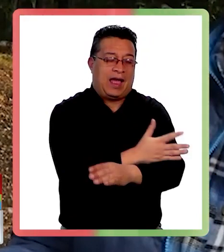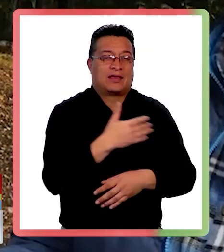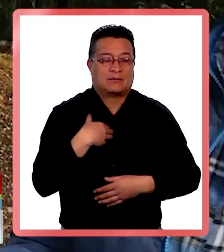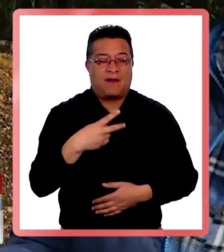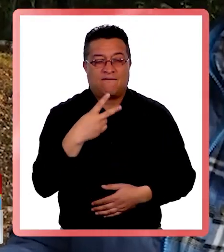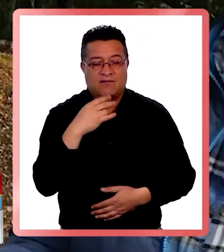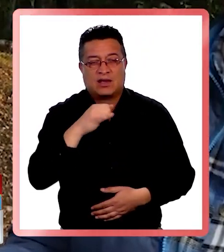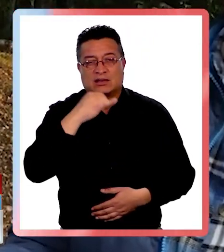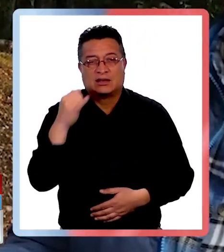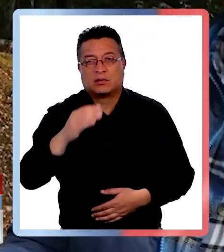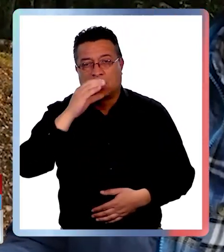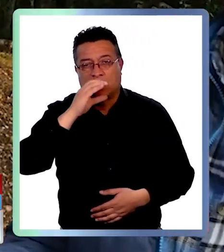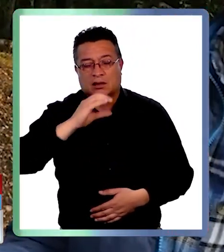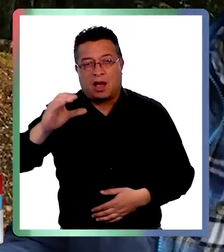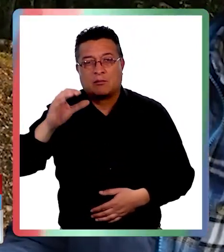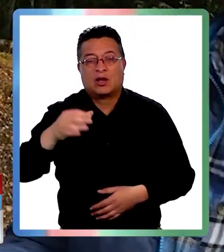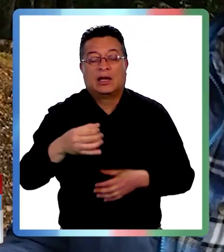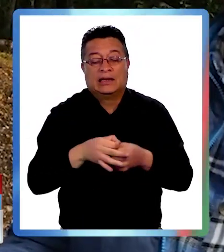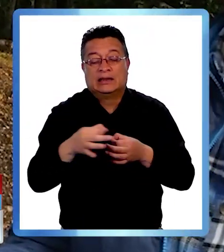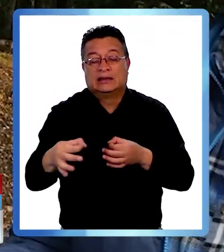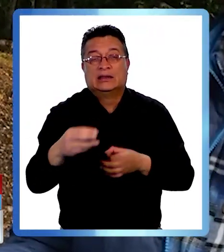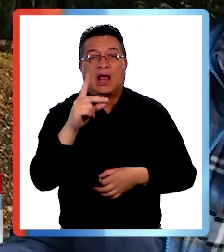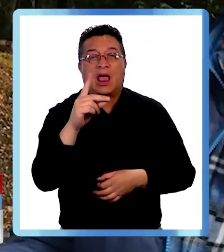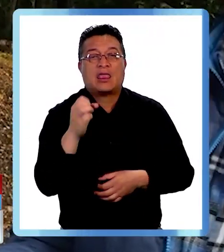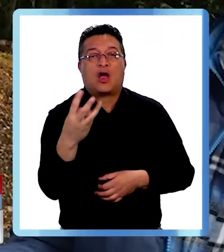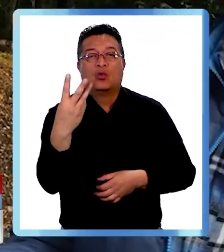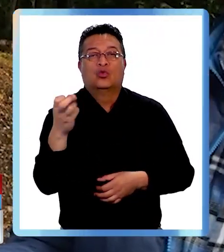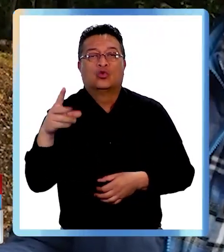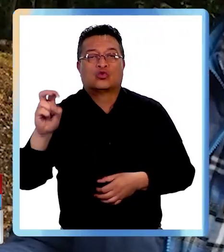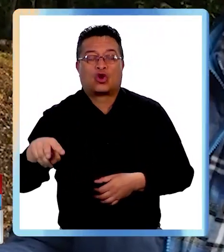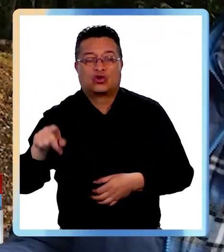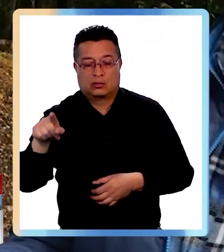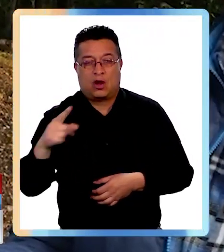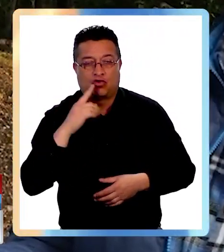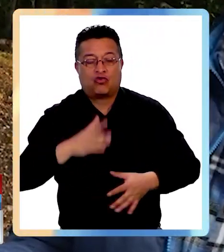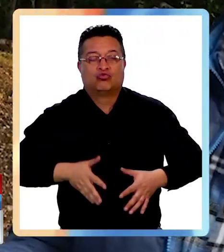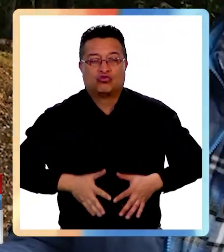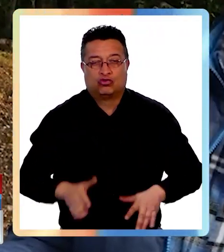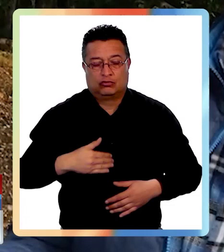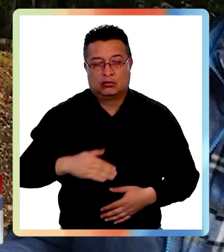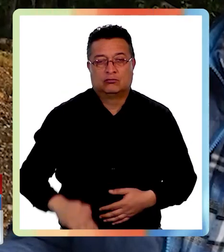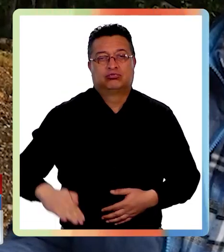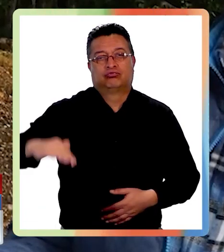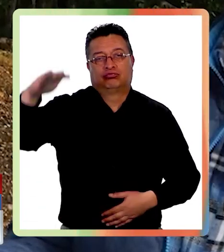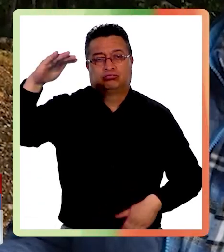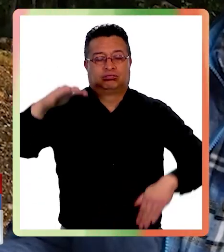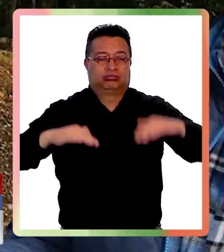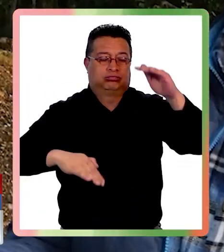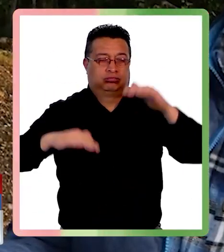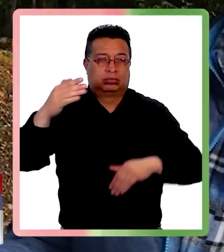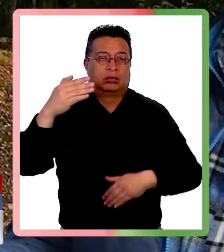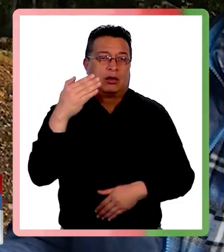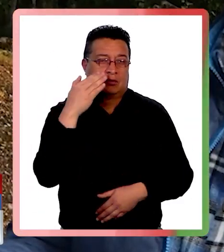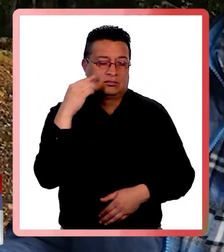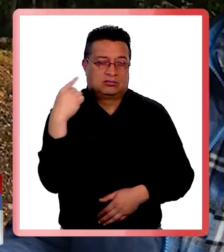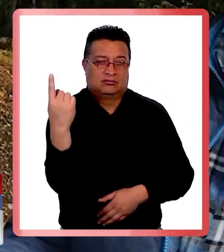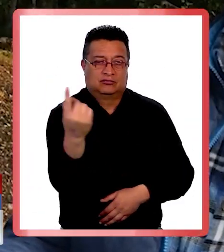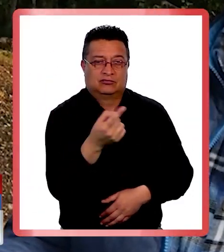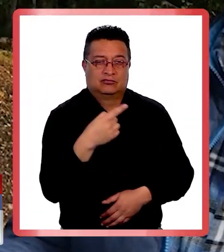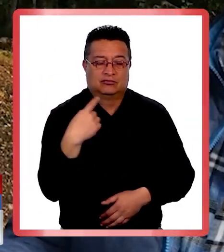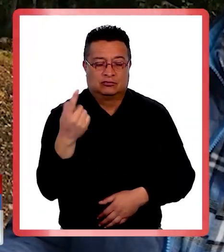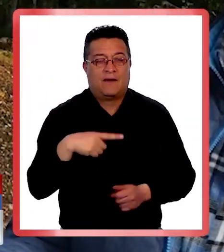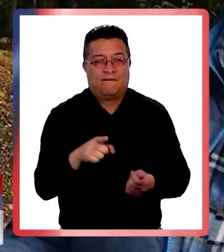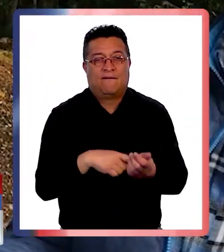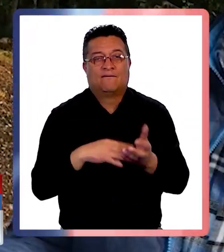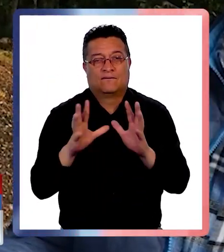porque como vivimos siempre en el campo, en la isla de Austo, que lo tenemos al frente, ahí nacimos y lo criamos casi la mayor